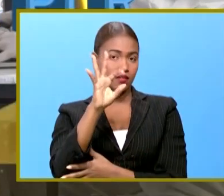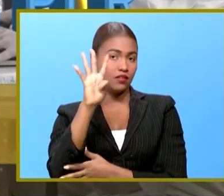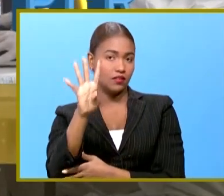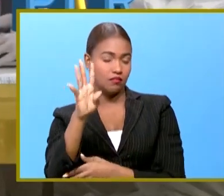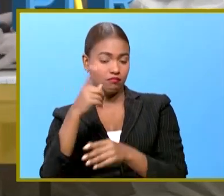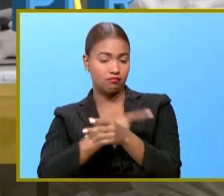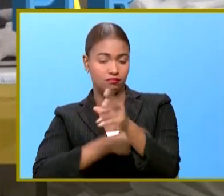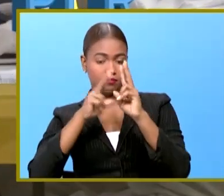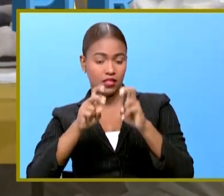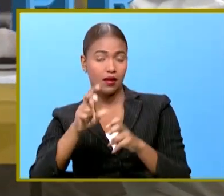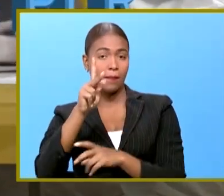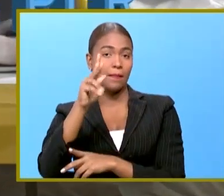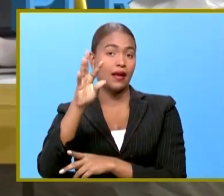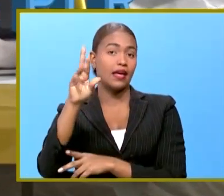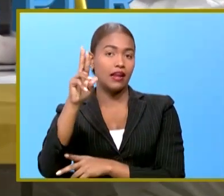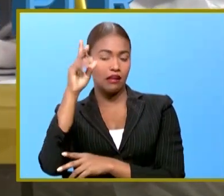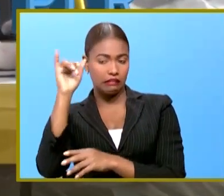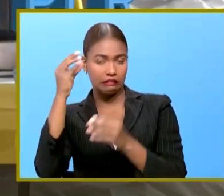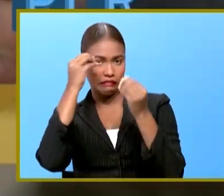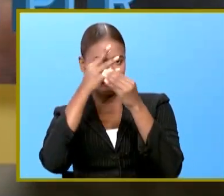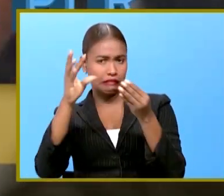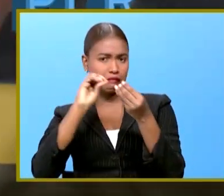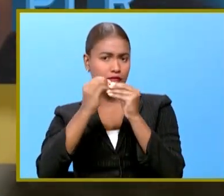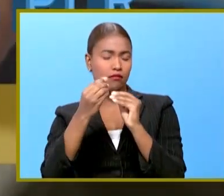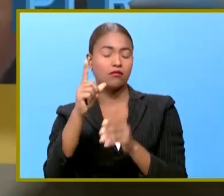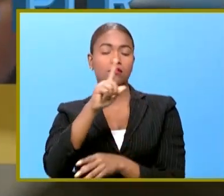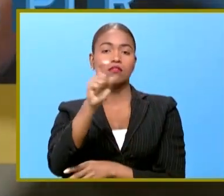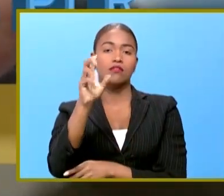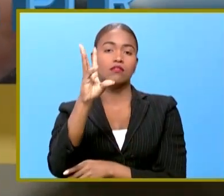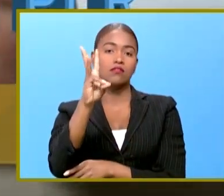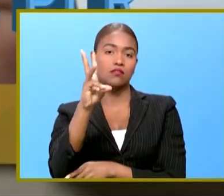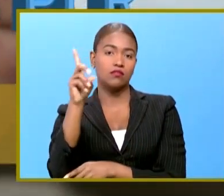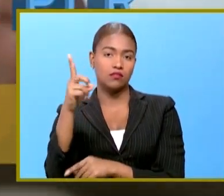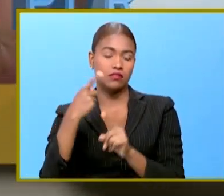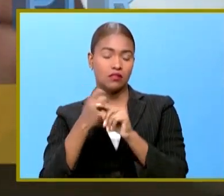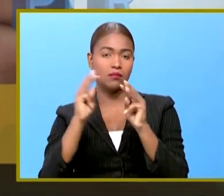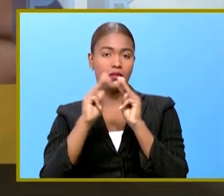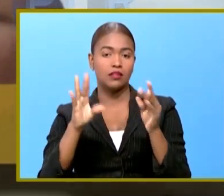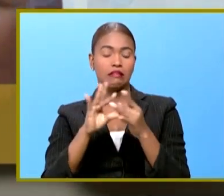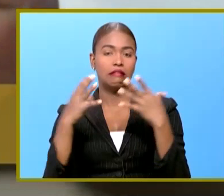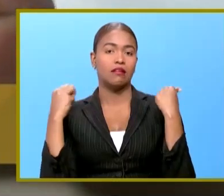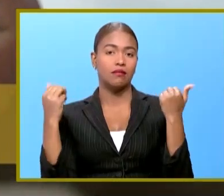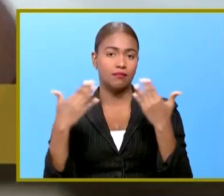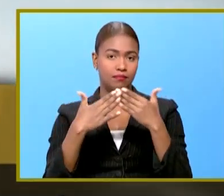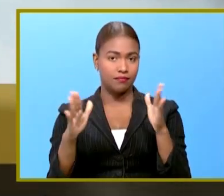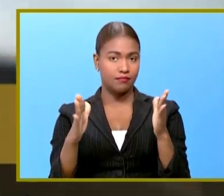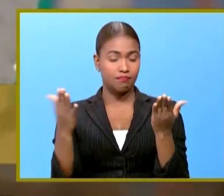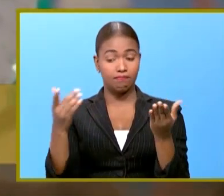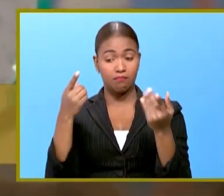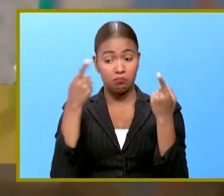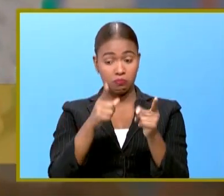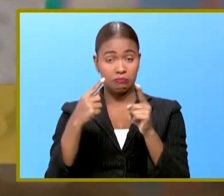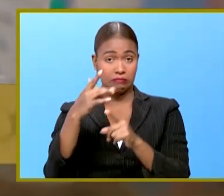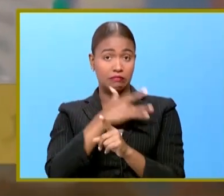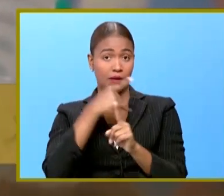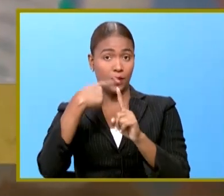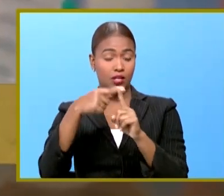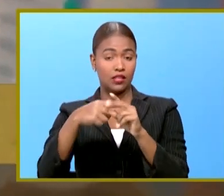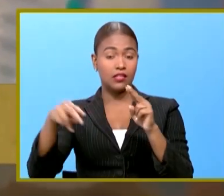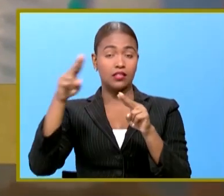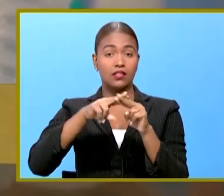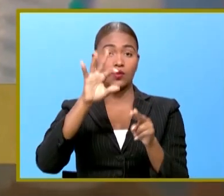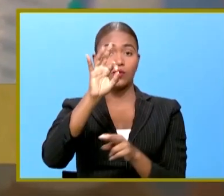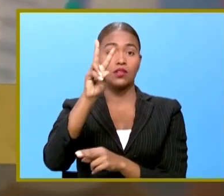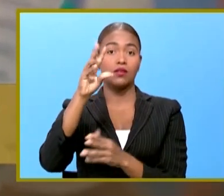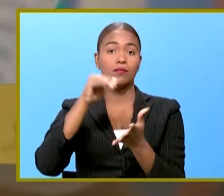pruebas PCR esto según el boletín número 161 del Ministerio de Salud Pública los casos positivos ascienden a